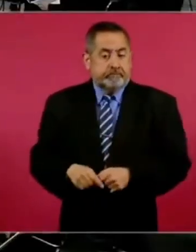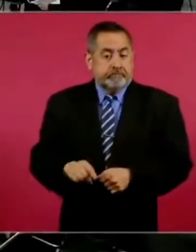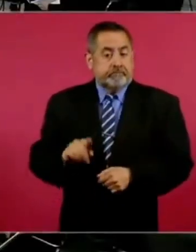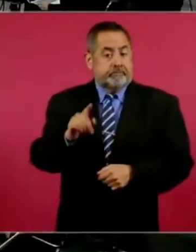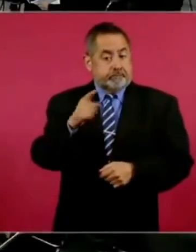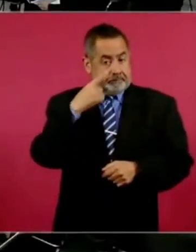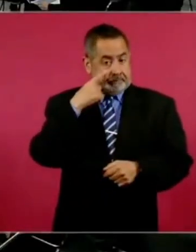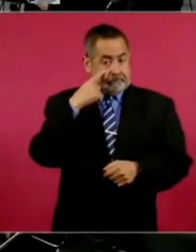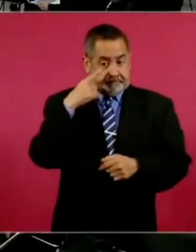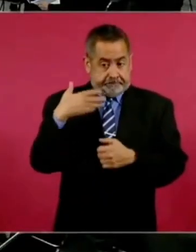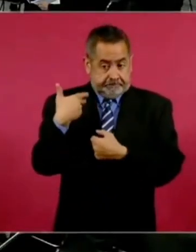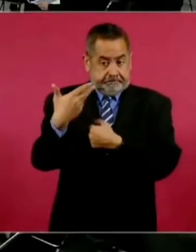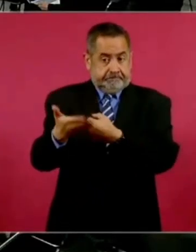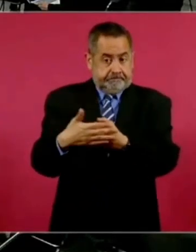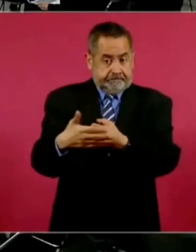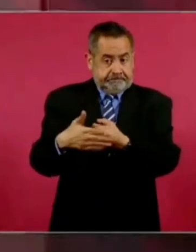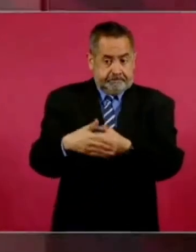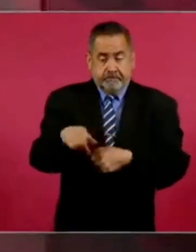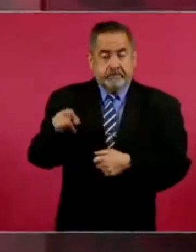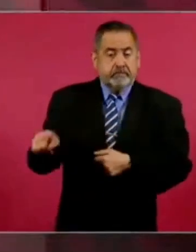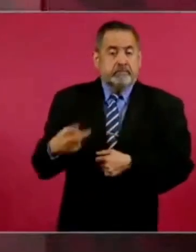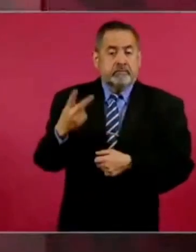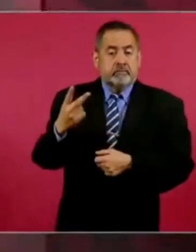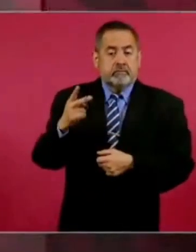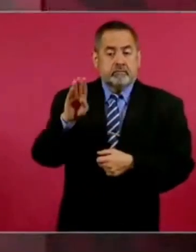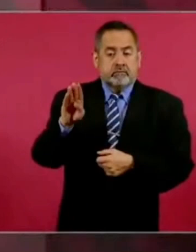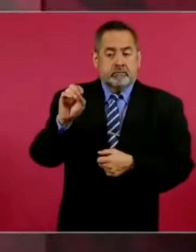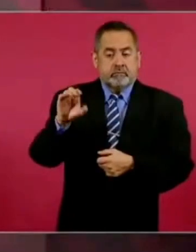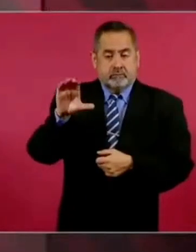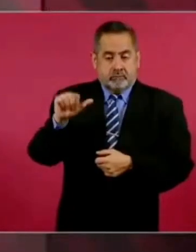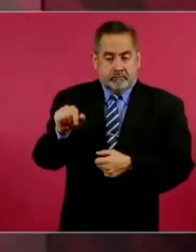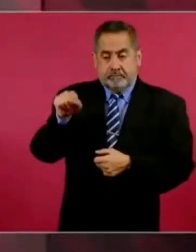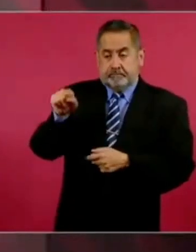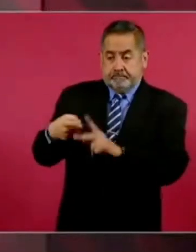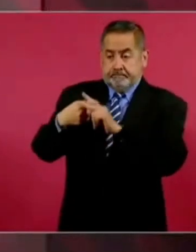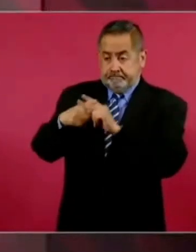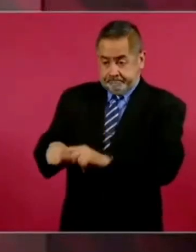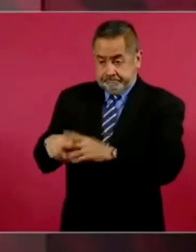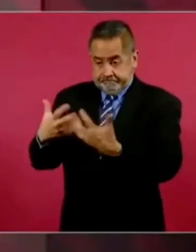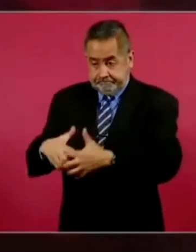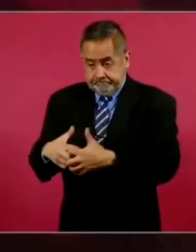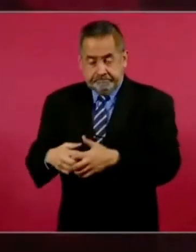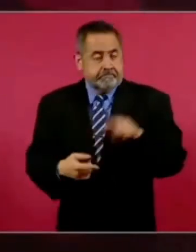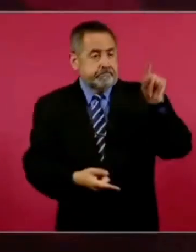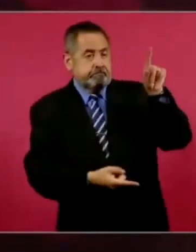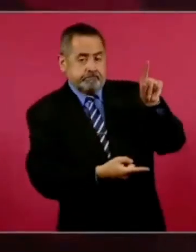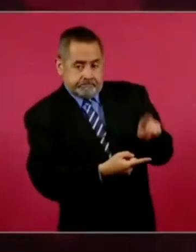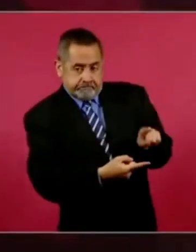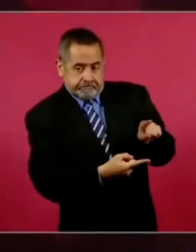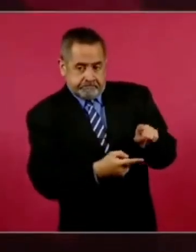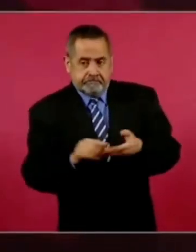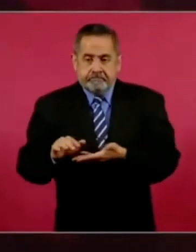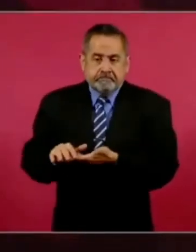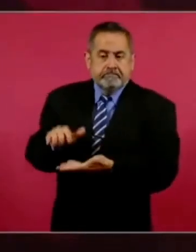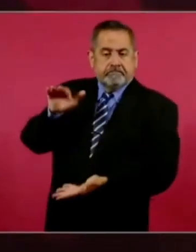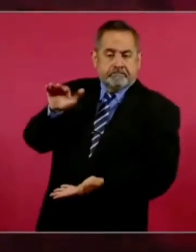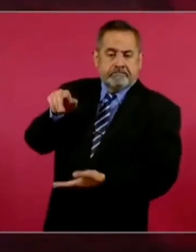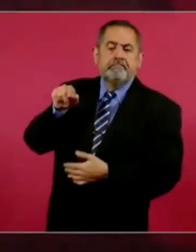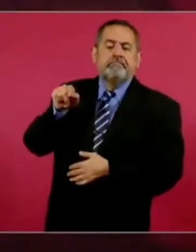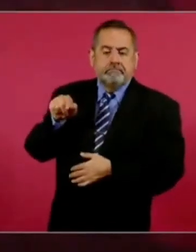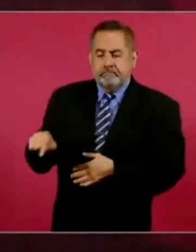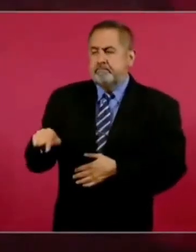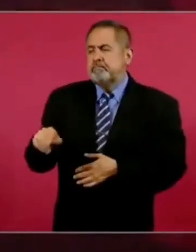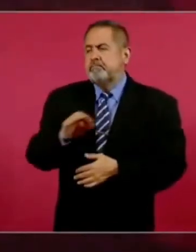Dos Bocas vamos a bajar y vamos a terminar